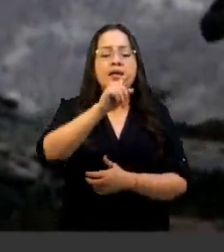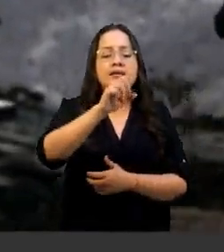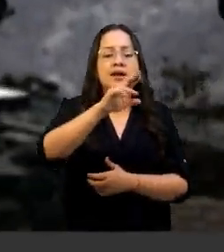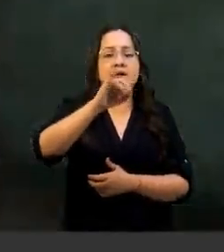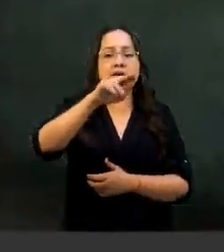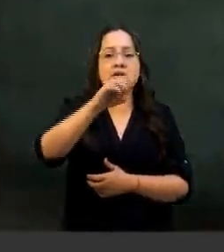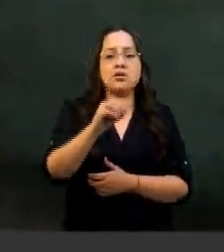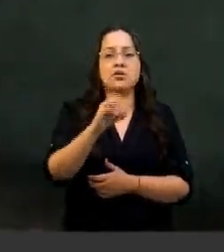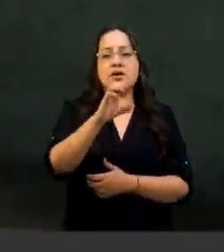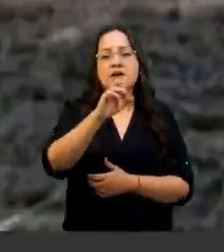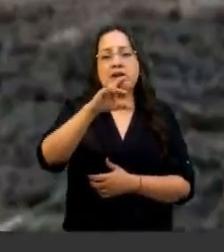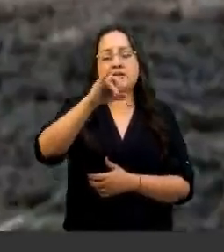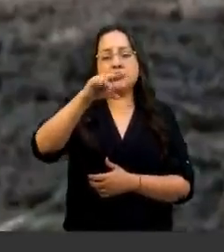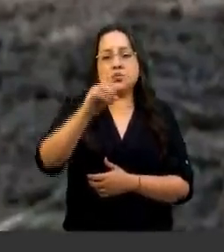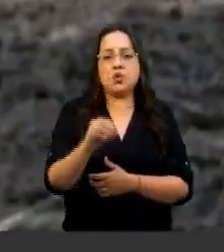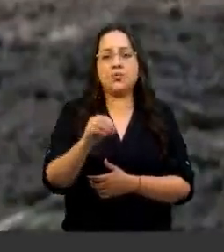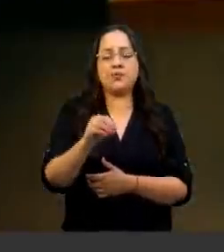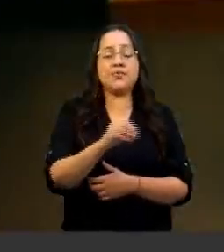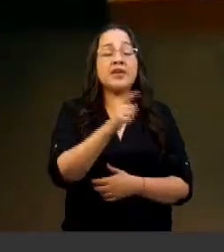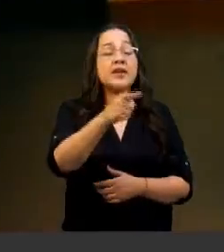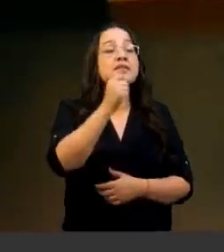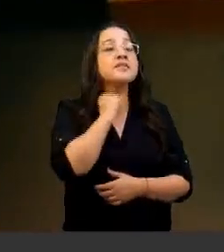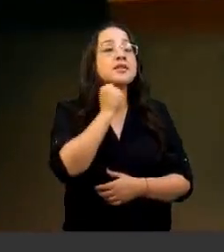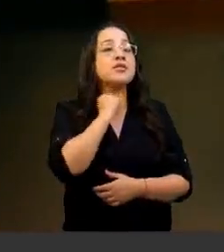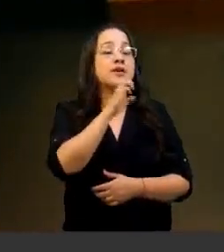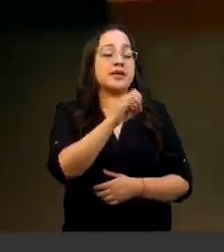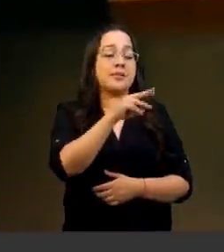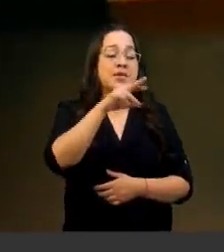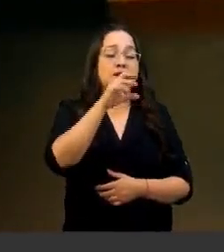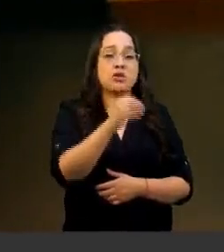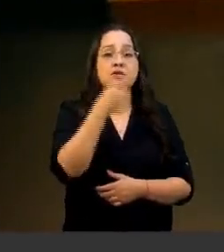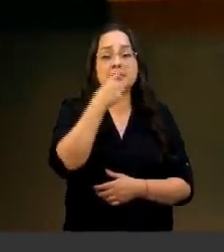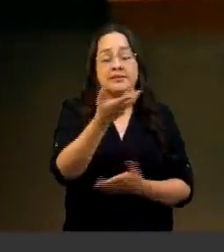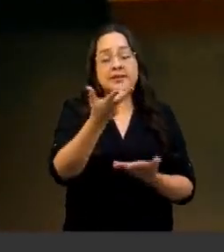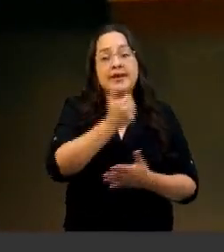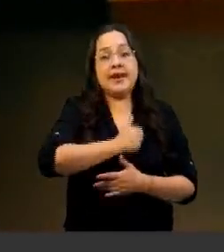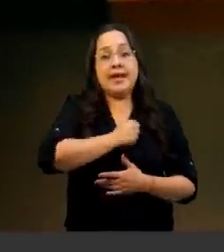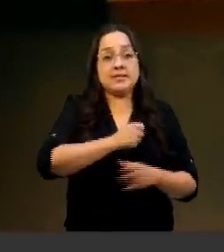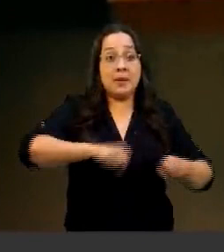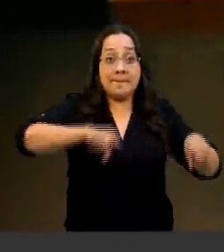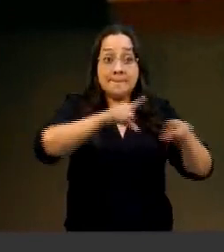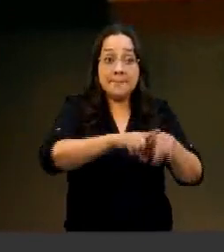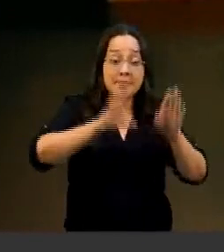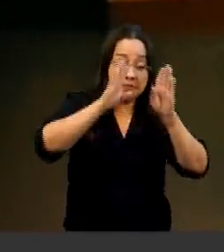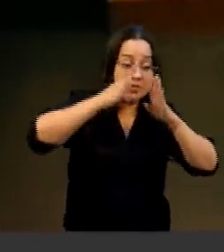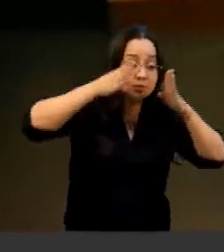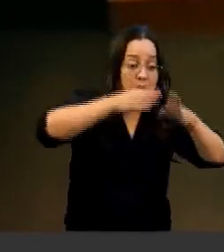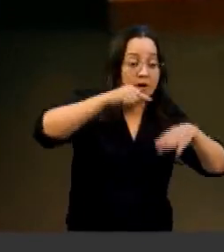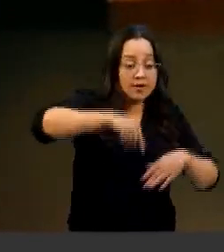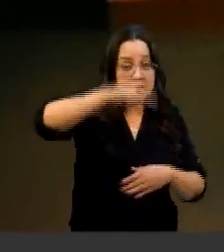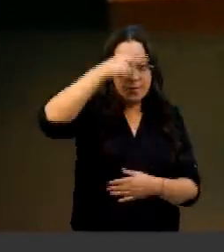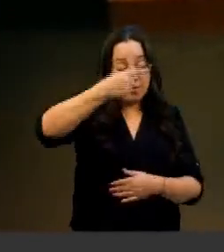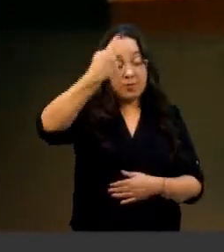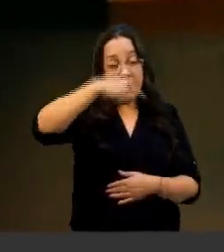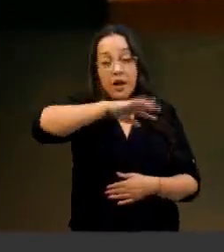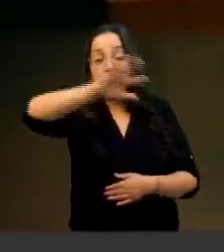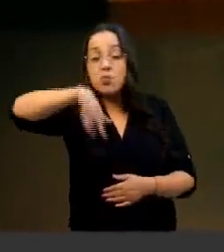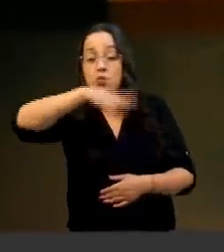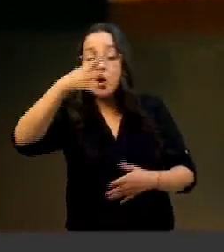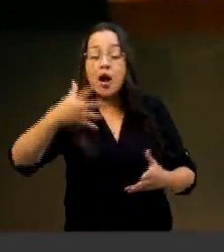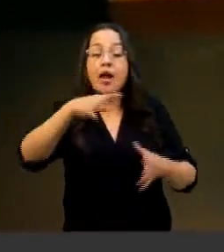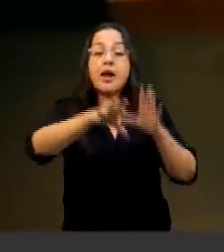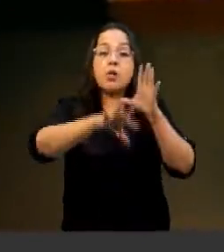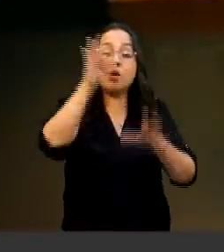Rodríguez. El senador Emilio Álvarez y Casalongoria lamentó que no se hagan los mismos esfuerzos en México para localizar a las personas